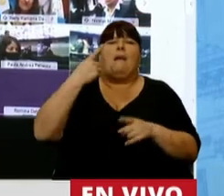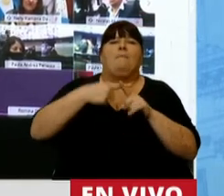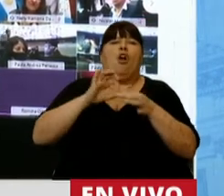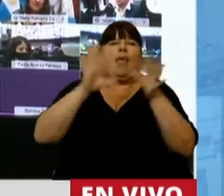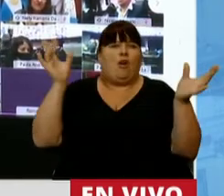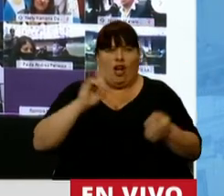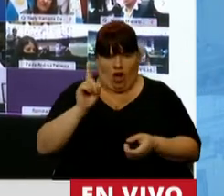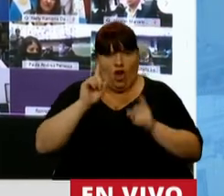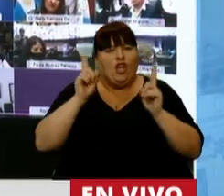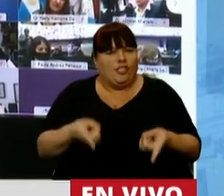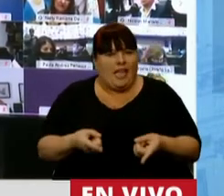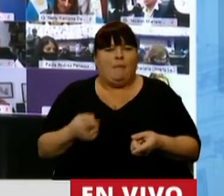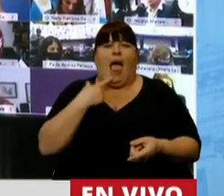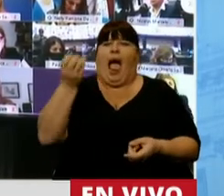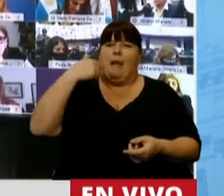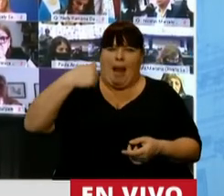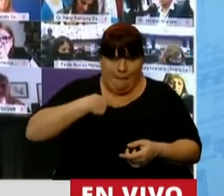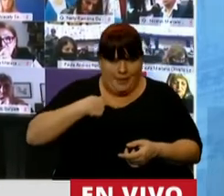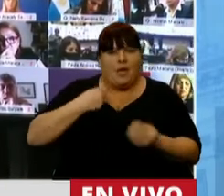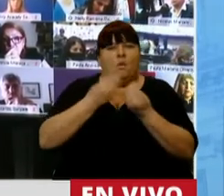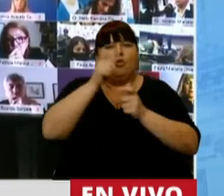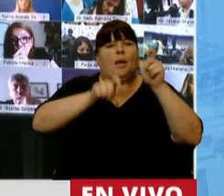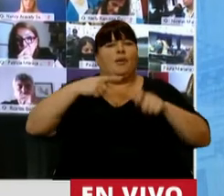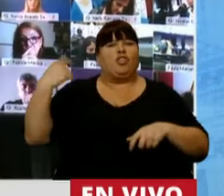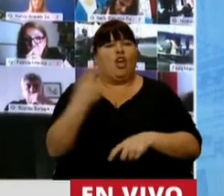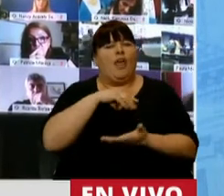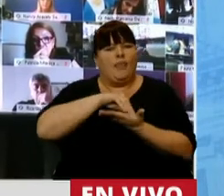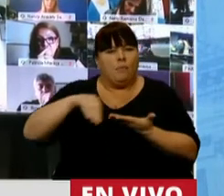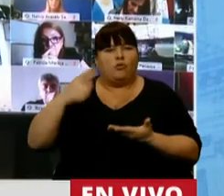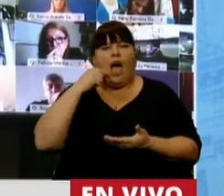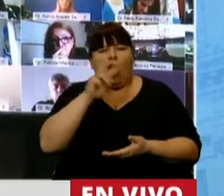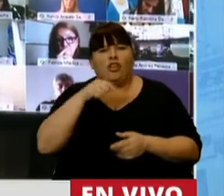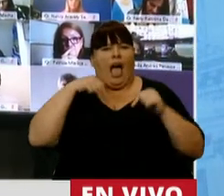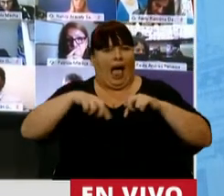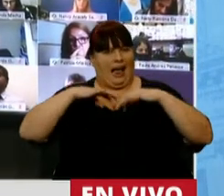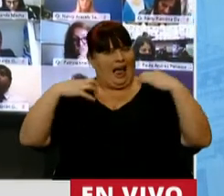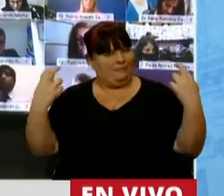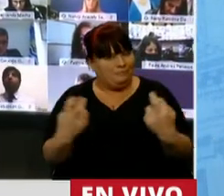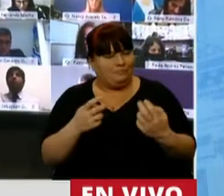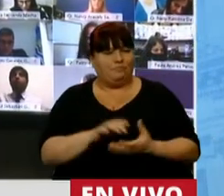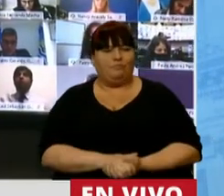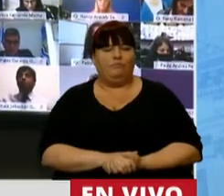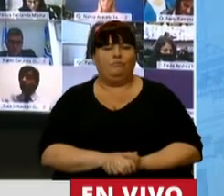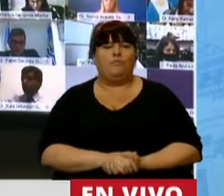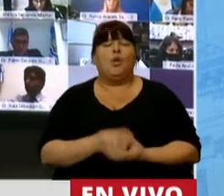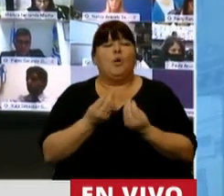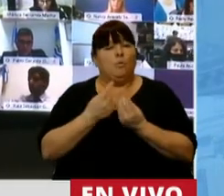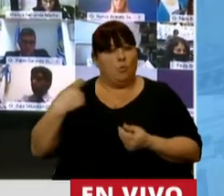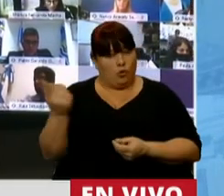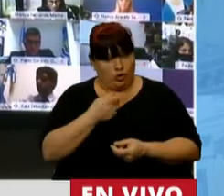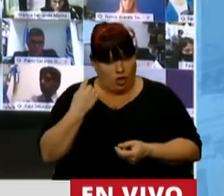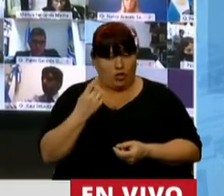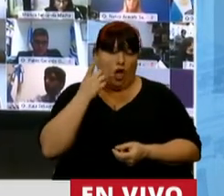democracia, sino que me agravia a mí y a muchos de los diputados y diputadas que estamos acá. Porque muchas